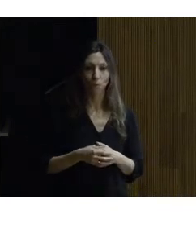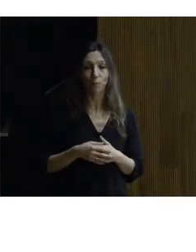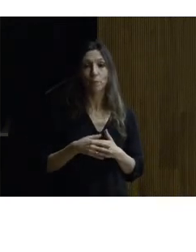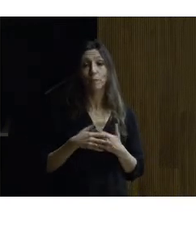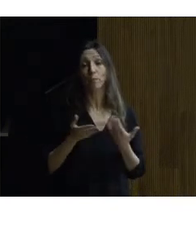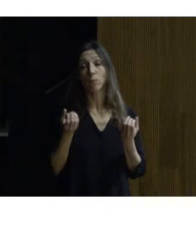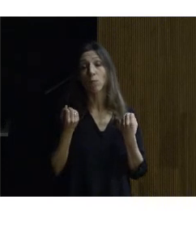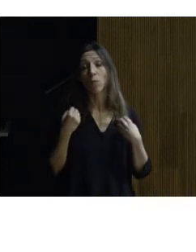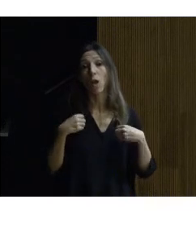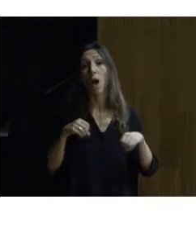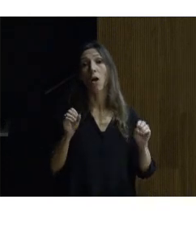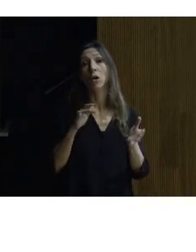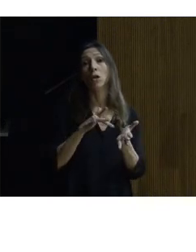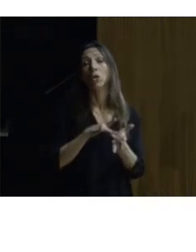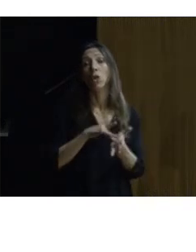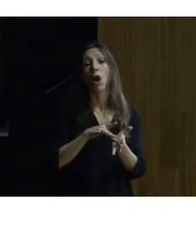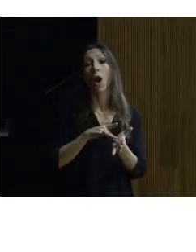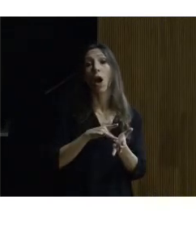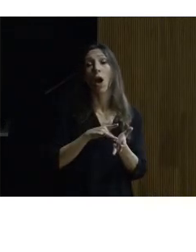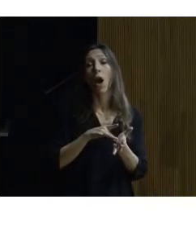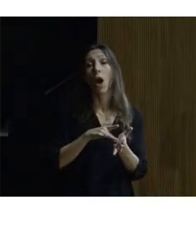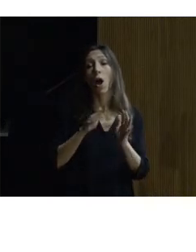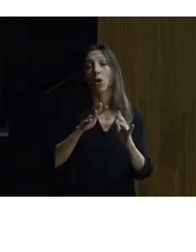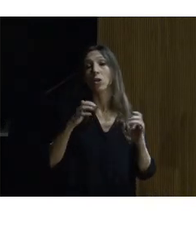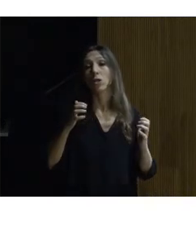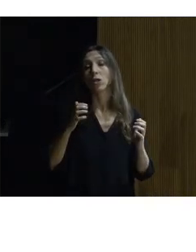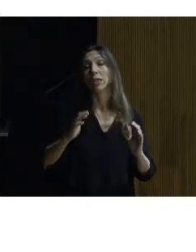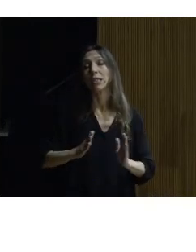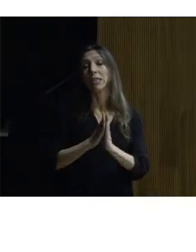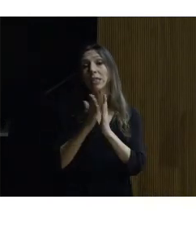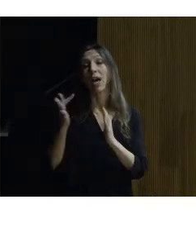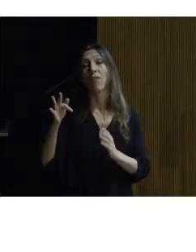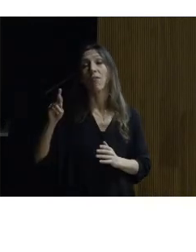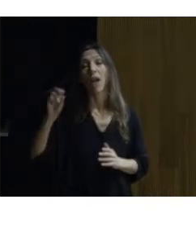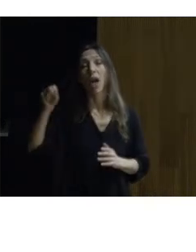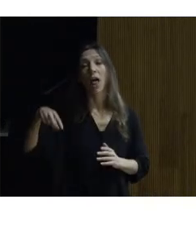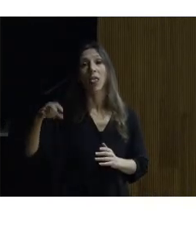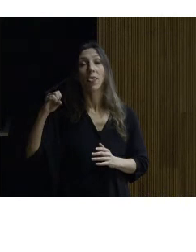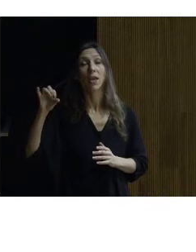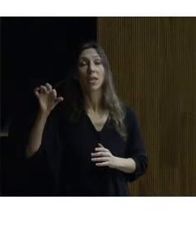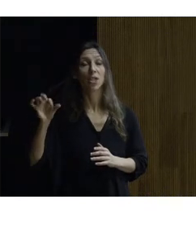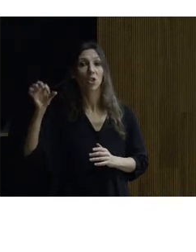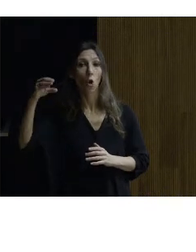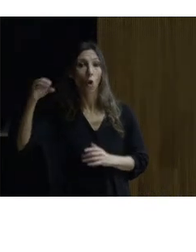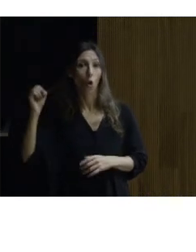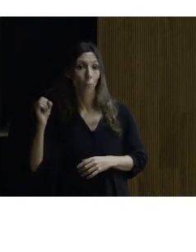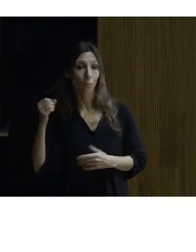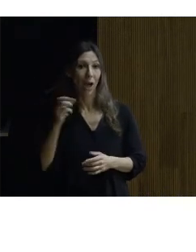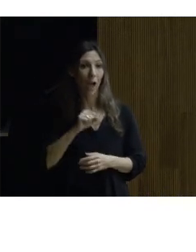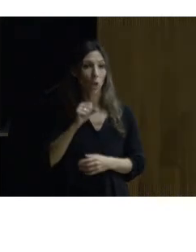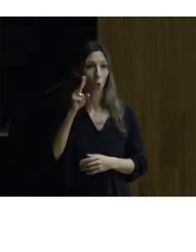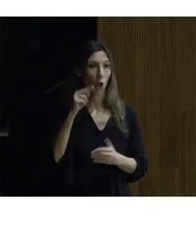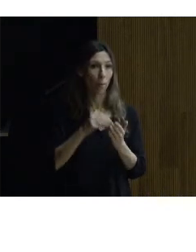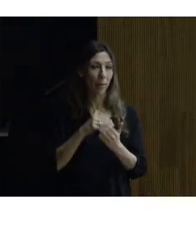caso del auditorio de San Francisco en Ávile el antiguo monasterio de San Francisco que se rehabilitó en el año 2005 pues